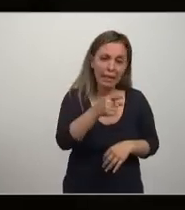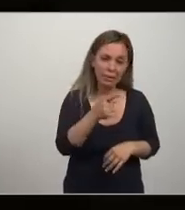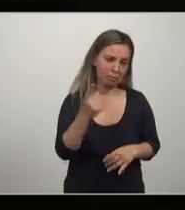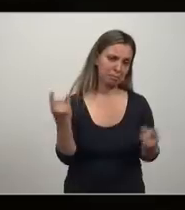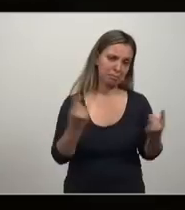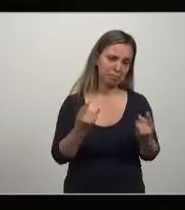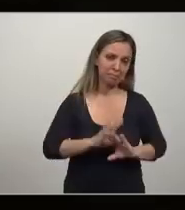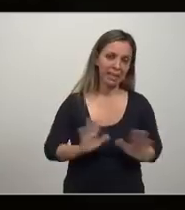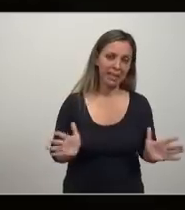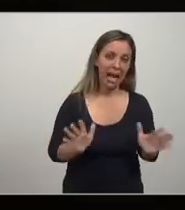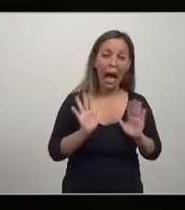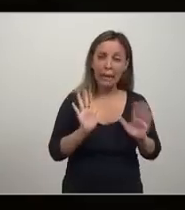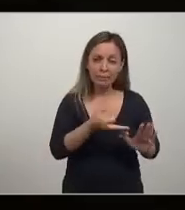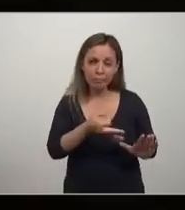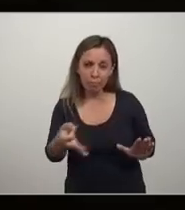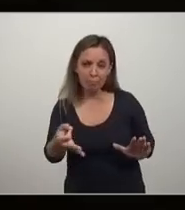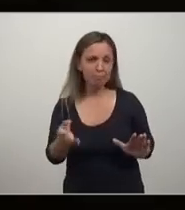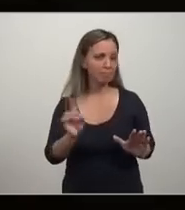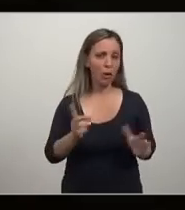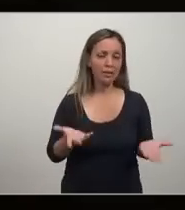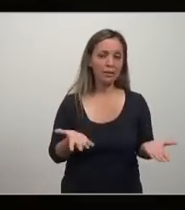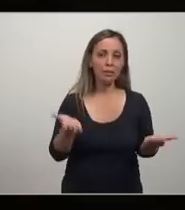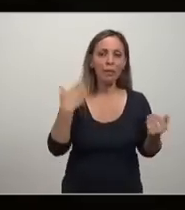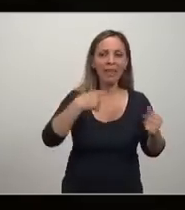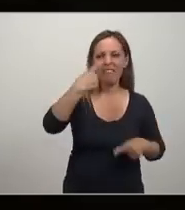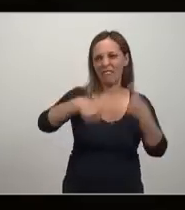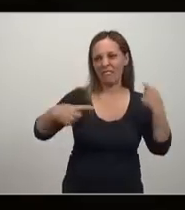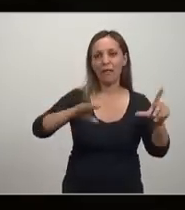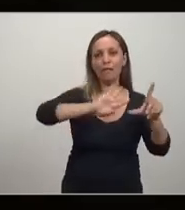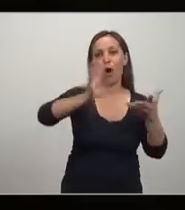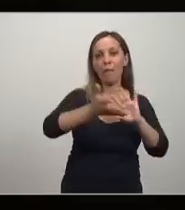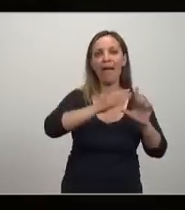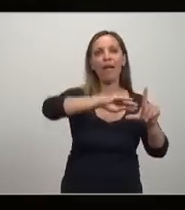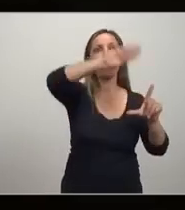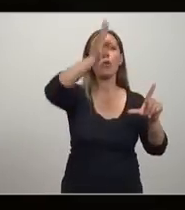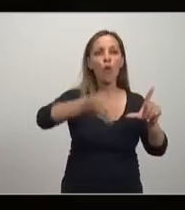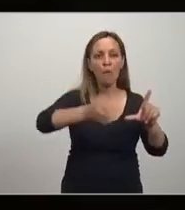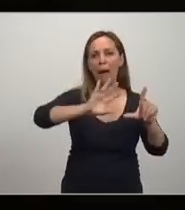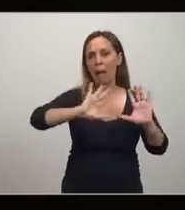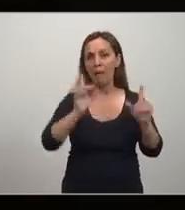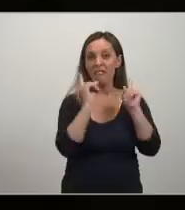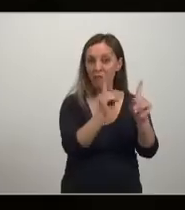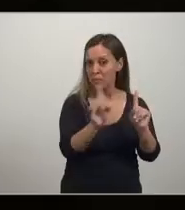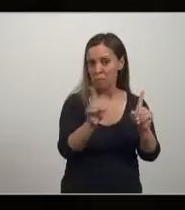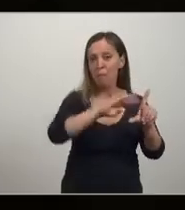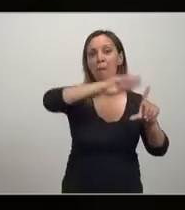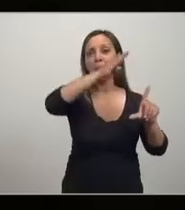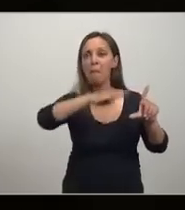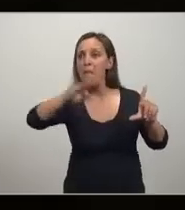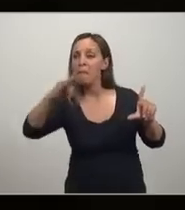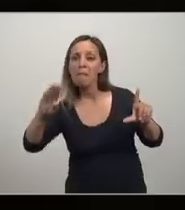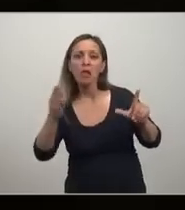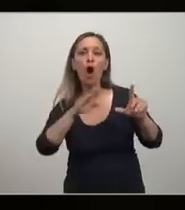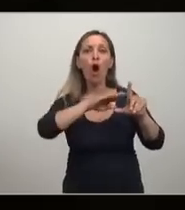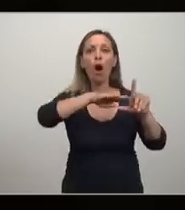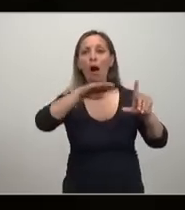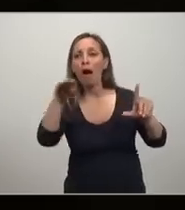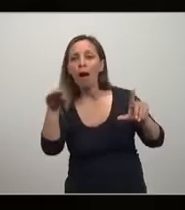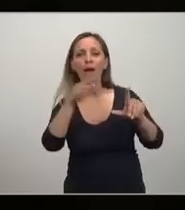no tiene por qué ser así la curva. Puede ser así y exagero para ilustrar, pues es una curva que